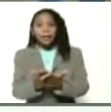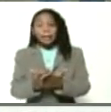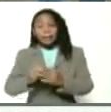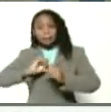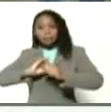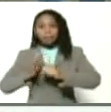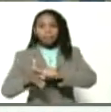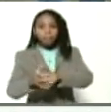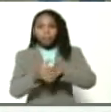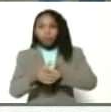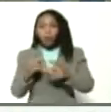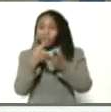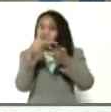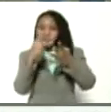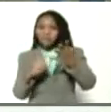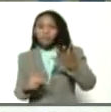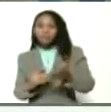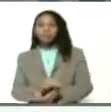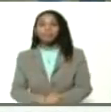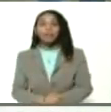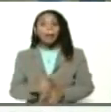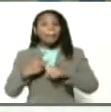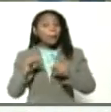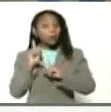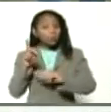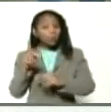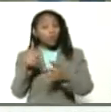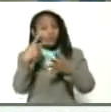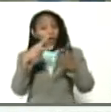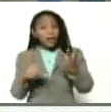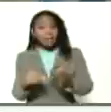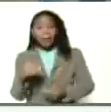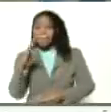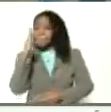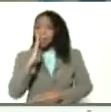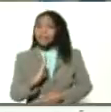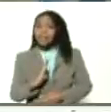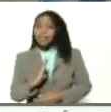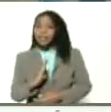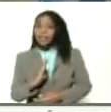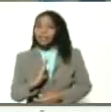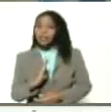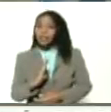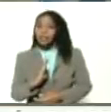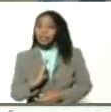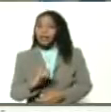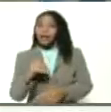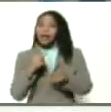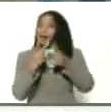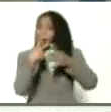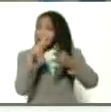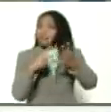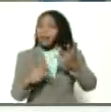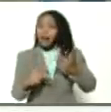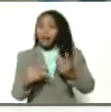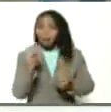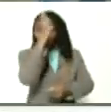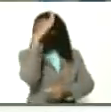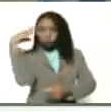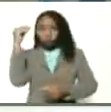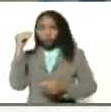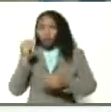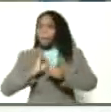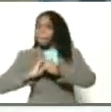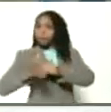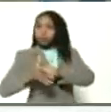coronavirus con sus variantes, pero sus variantes, la variante brasileña, la variante Bolsonaro del